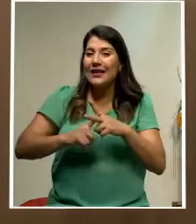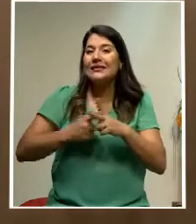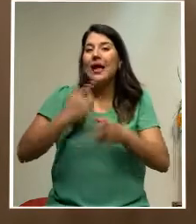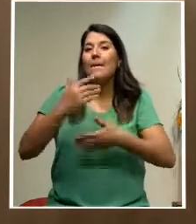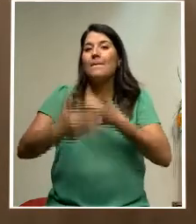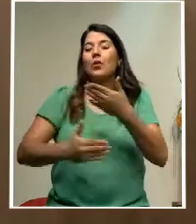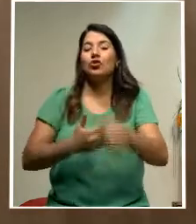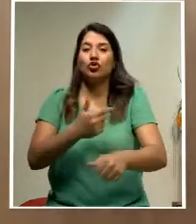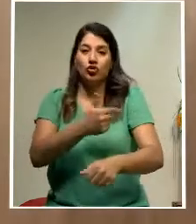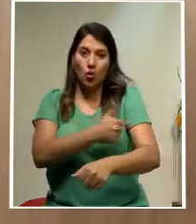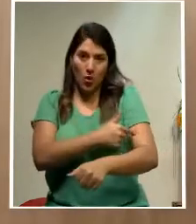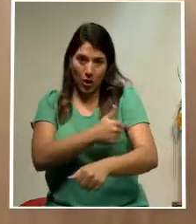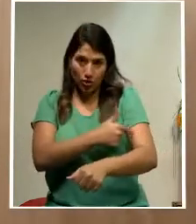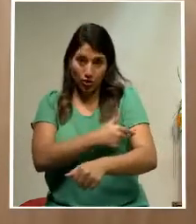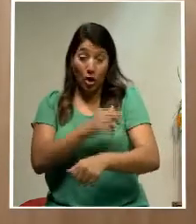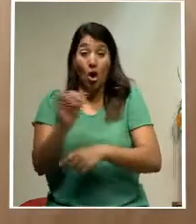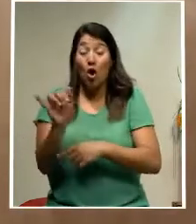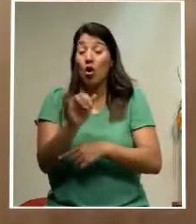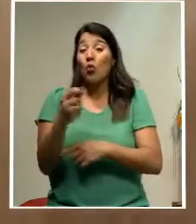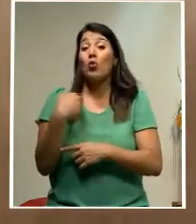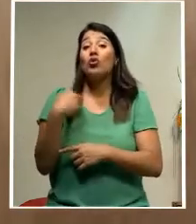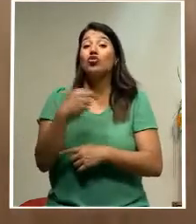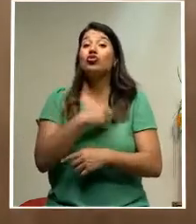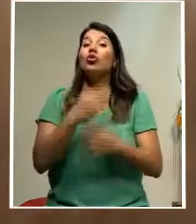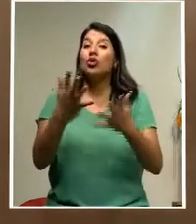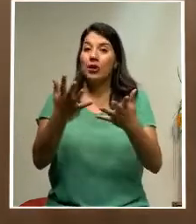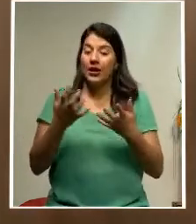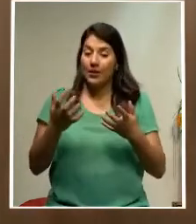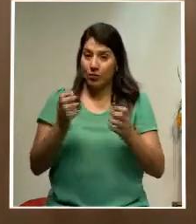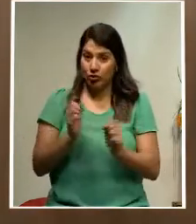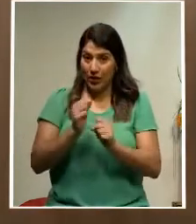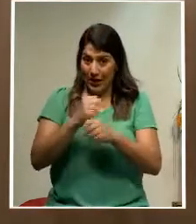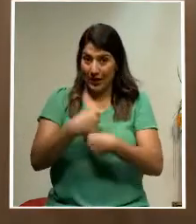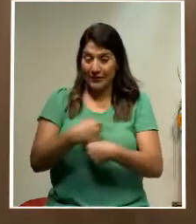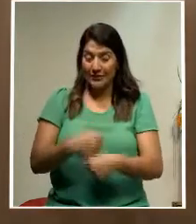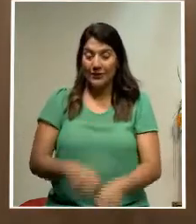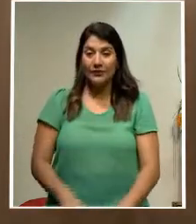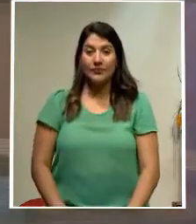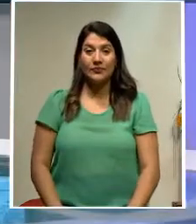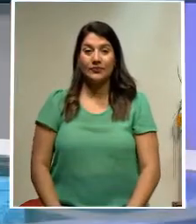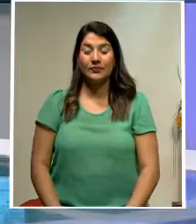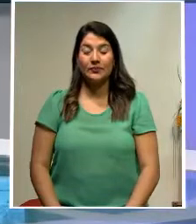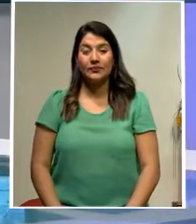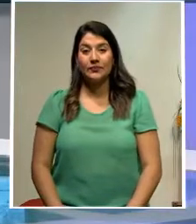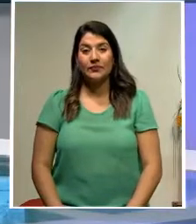lo hemos tenido y lo hemos querido hacer, sin duda alguna, el restante diputado.